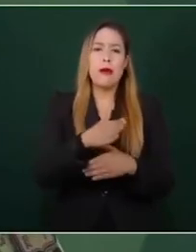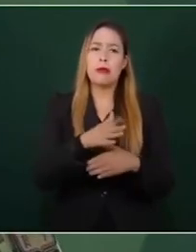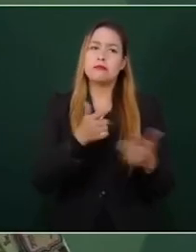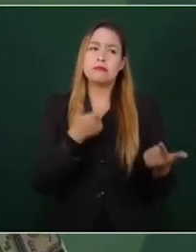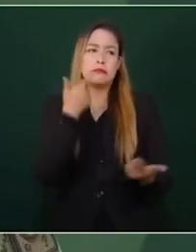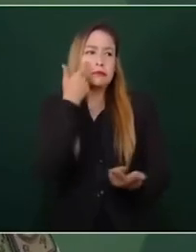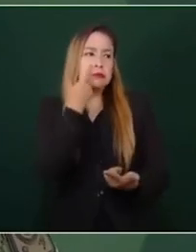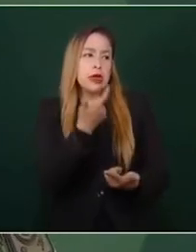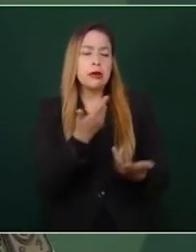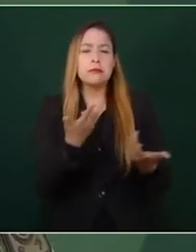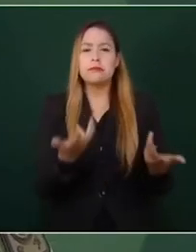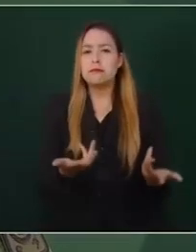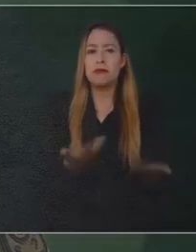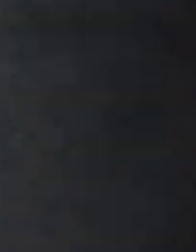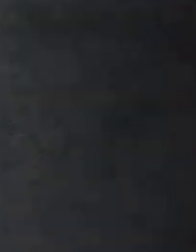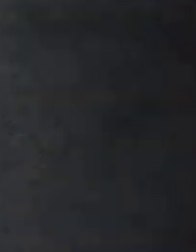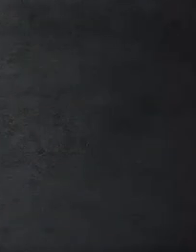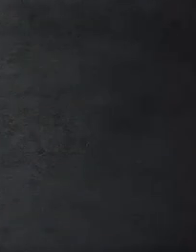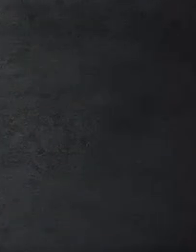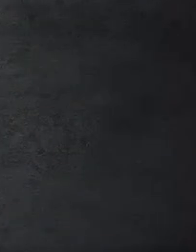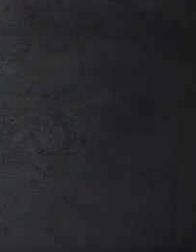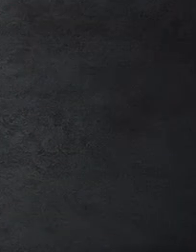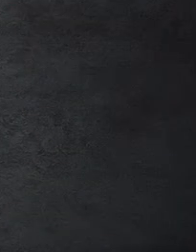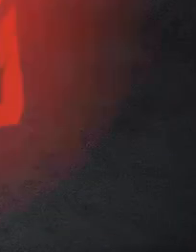un peligro.